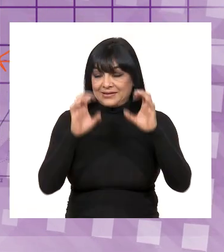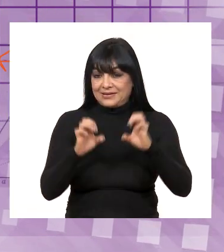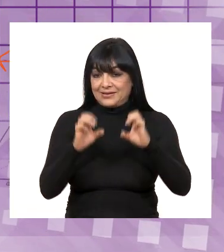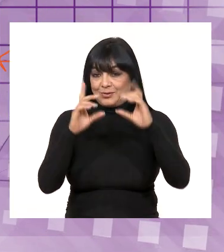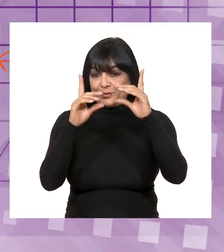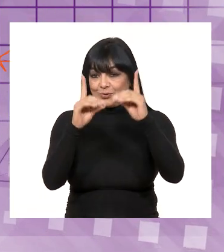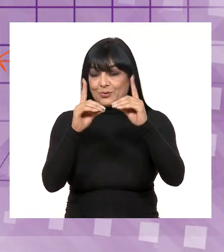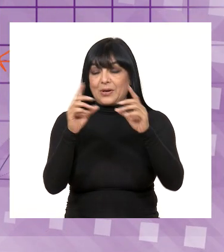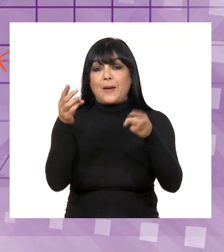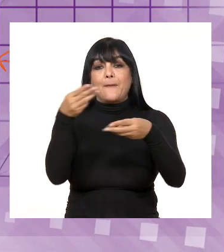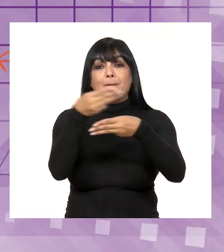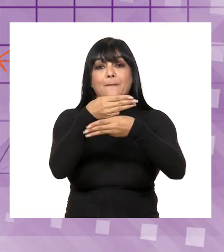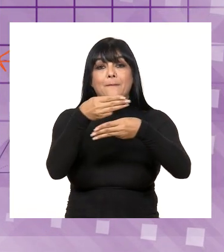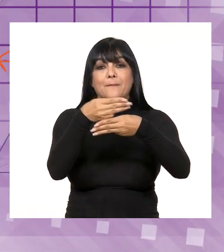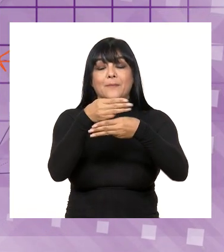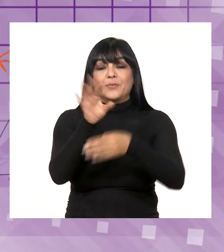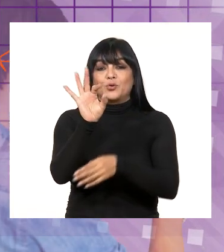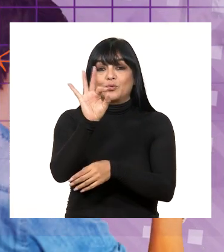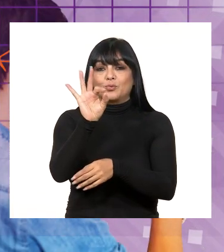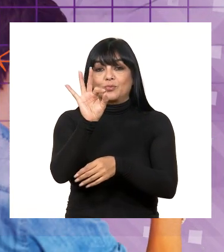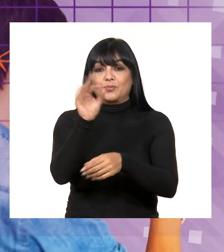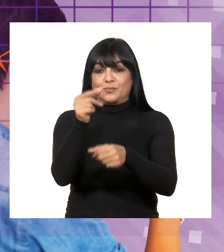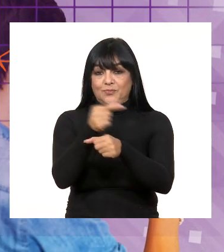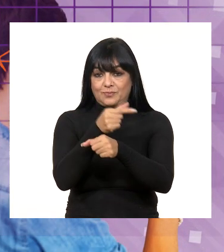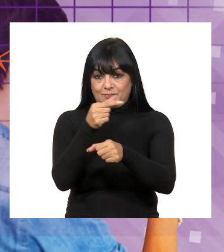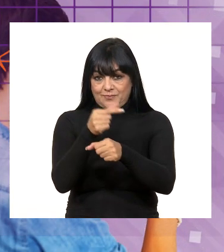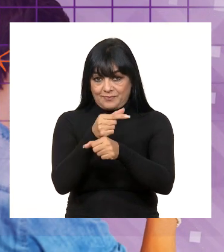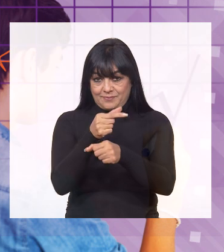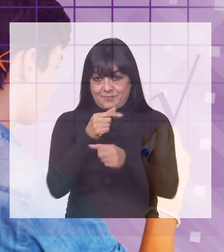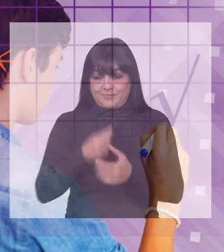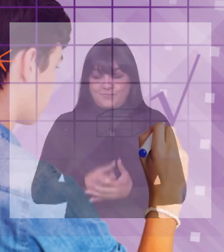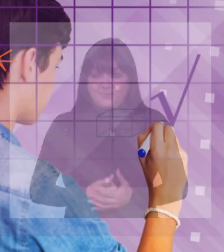lección educativa de matemáticas noveno grado.